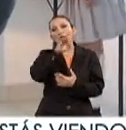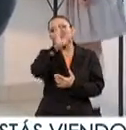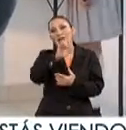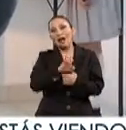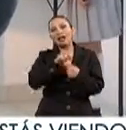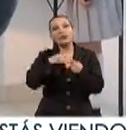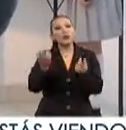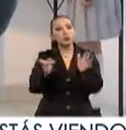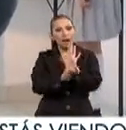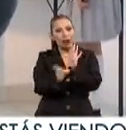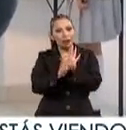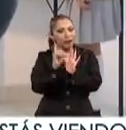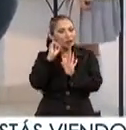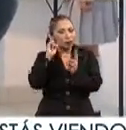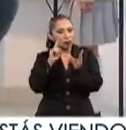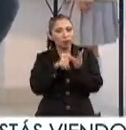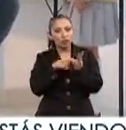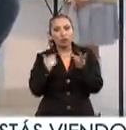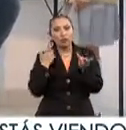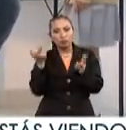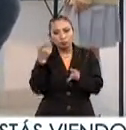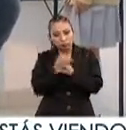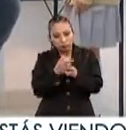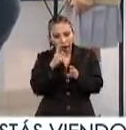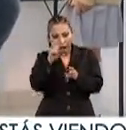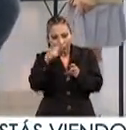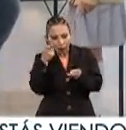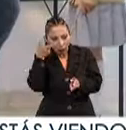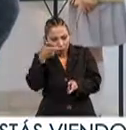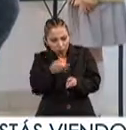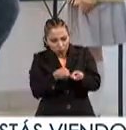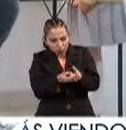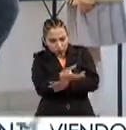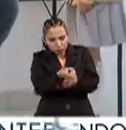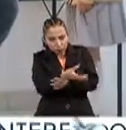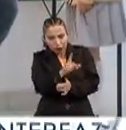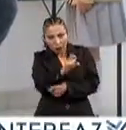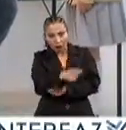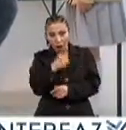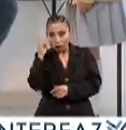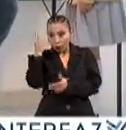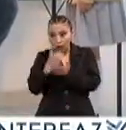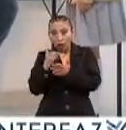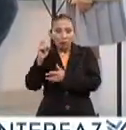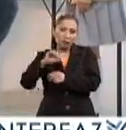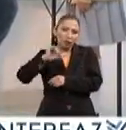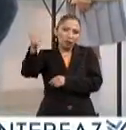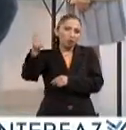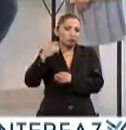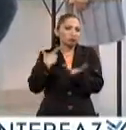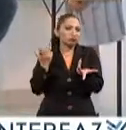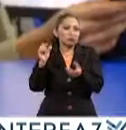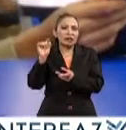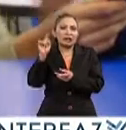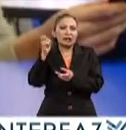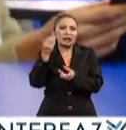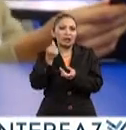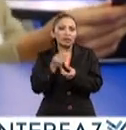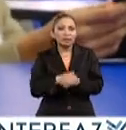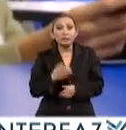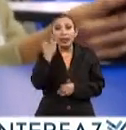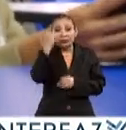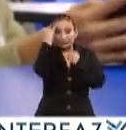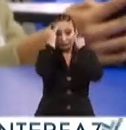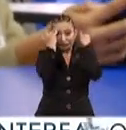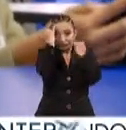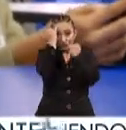alarma sonora y un detector de derrames de líquido. No nada más funciona para agua, puede ser para otro tipo de líquido. Este